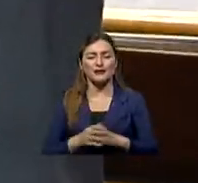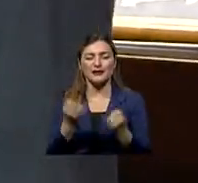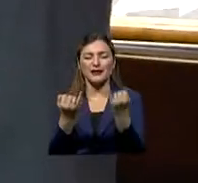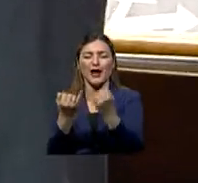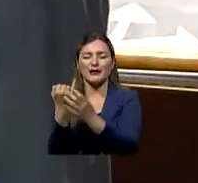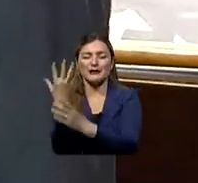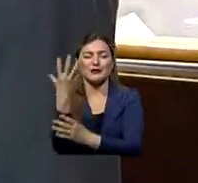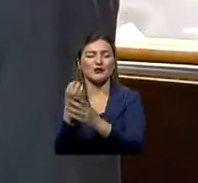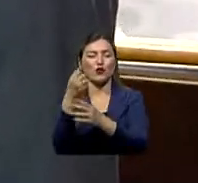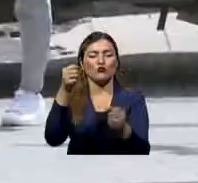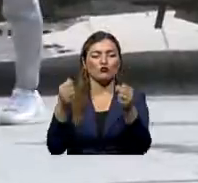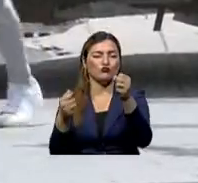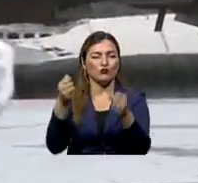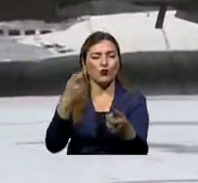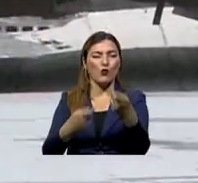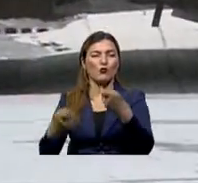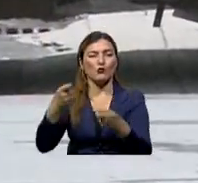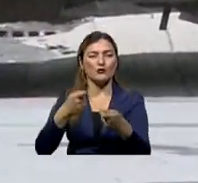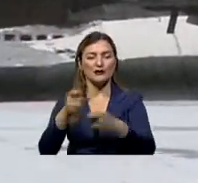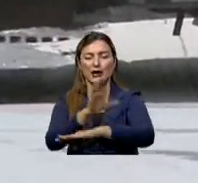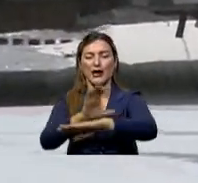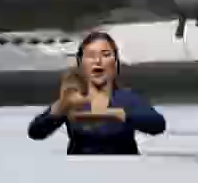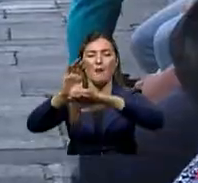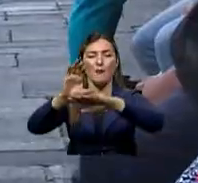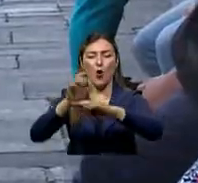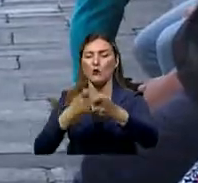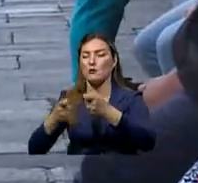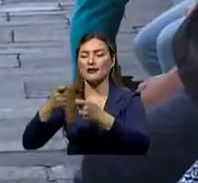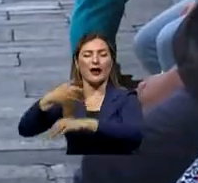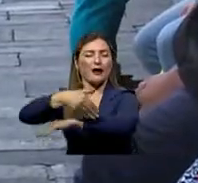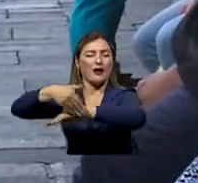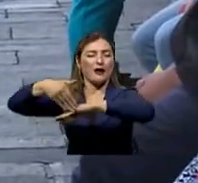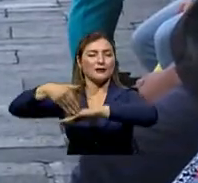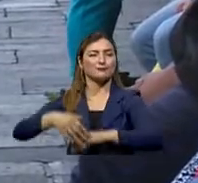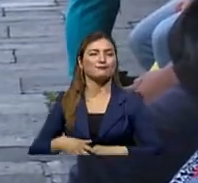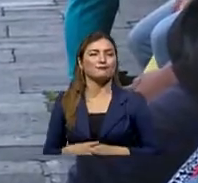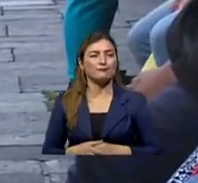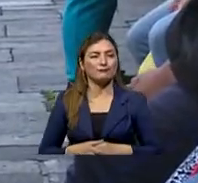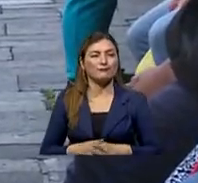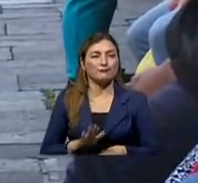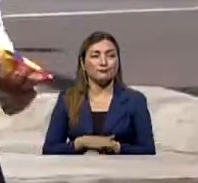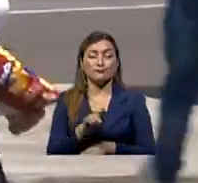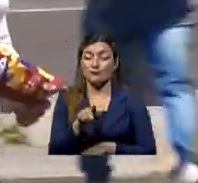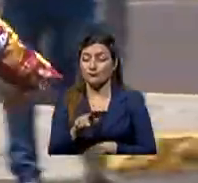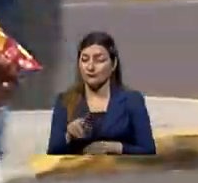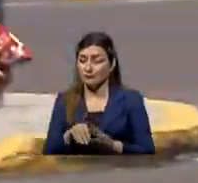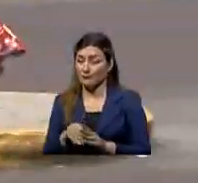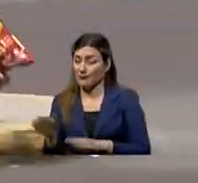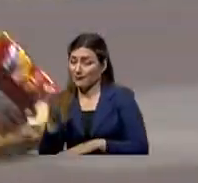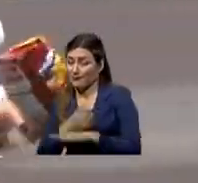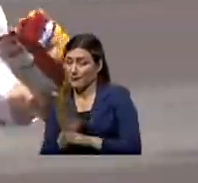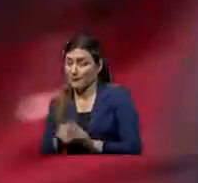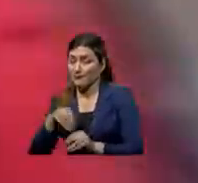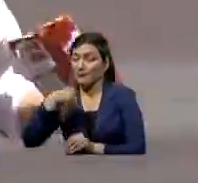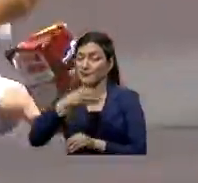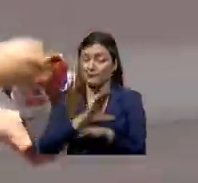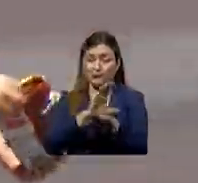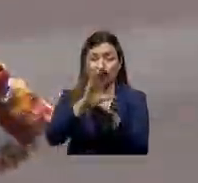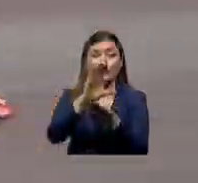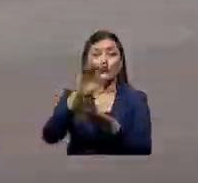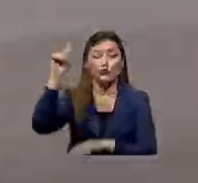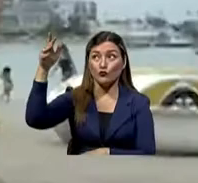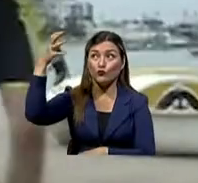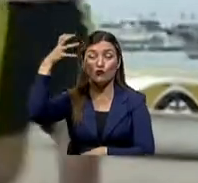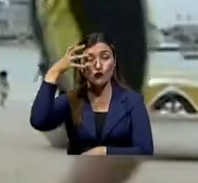choferes, comerciantes de playa y calle. Sin embargo, si por alguna razón debe salir, tenga presente lo siguiente. La luz